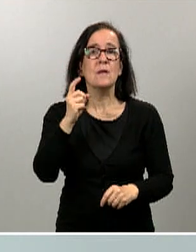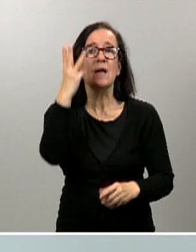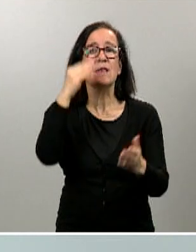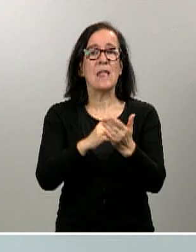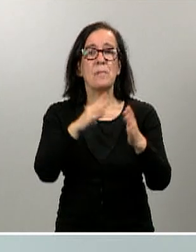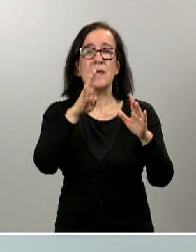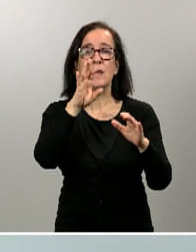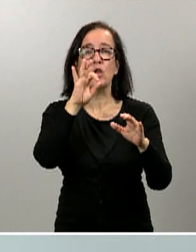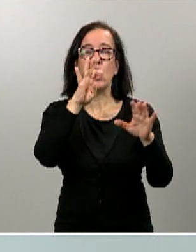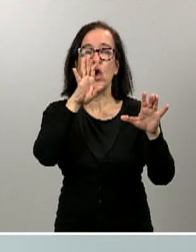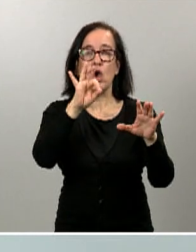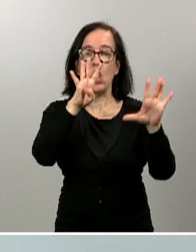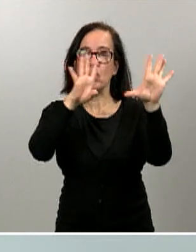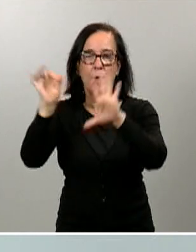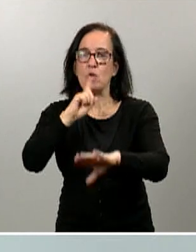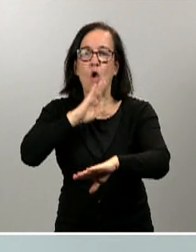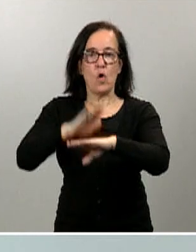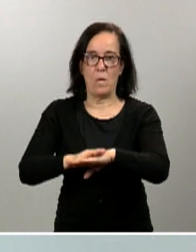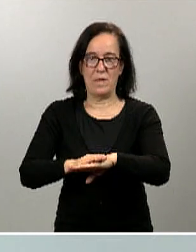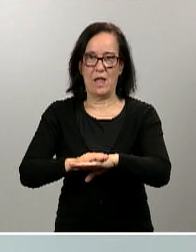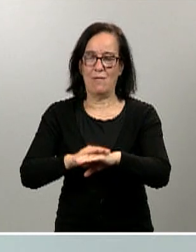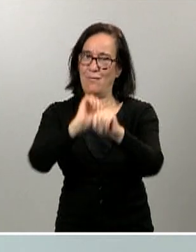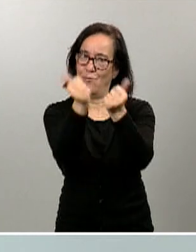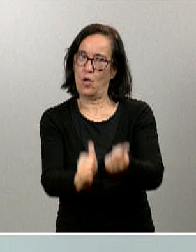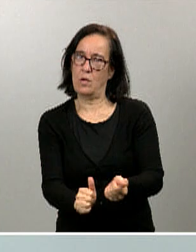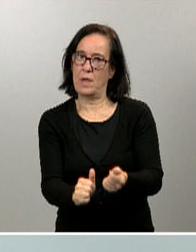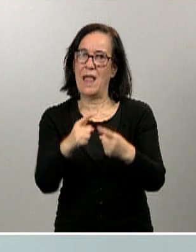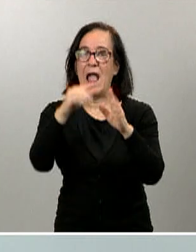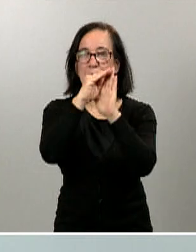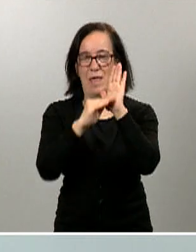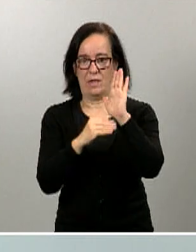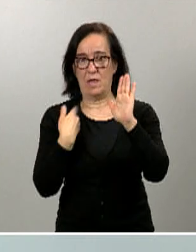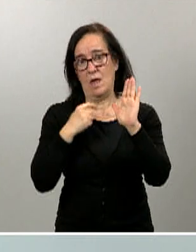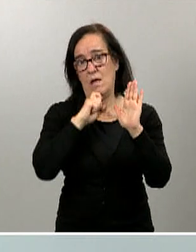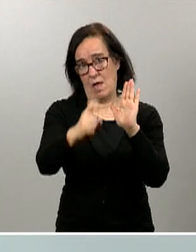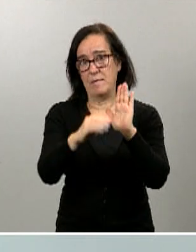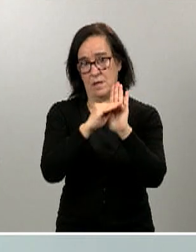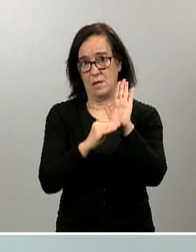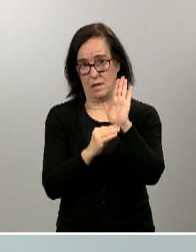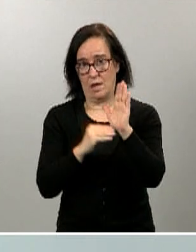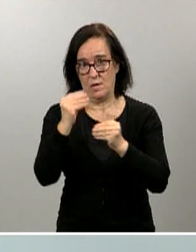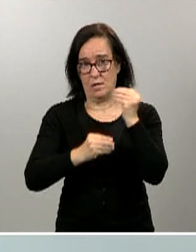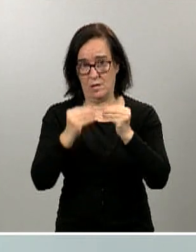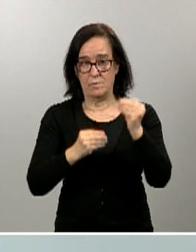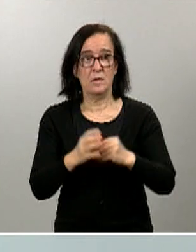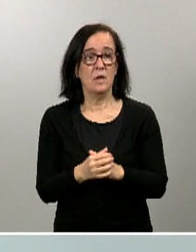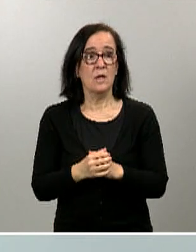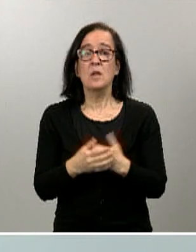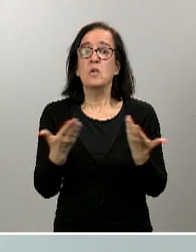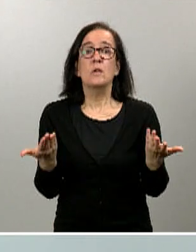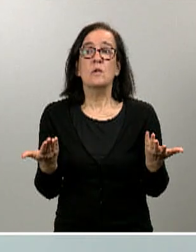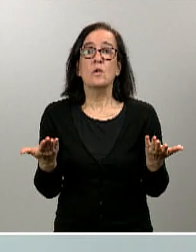fueron los que incumplían de una manera u otra alguna de las medidas que se habían expuesto en este caso. que no hay